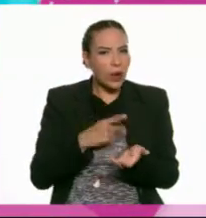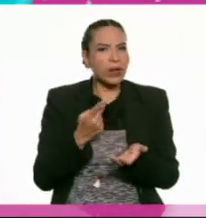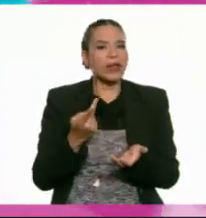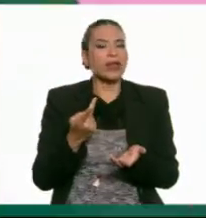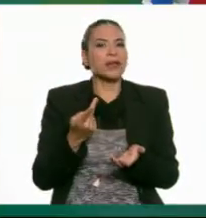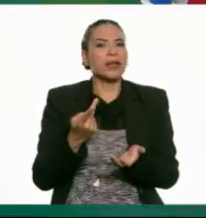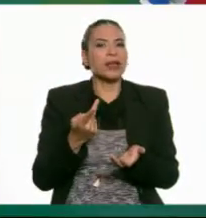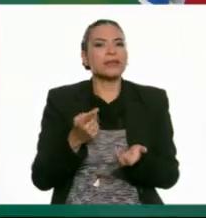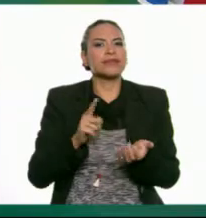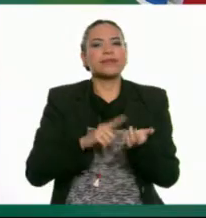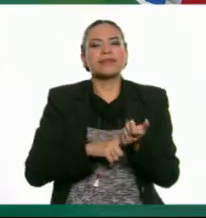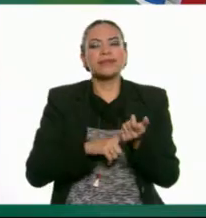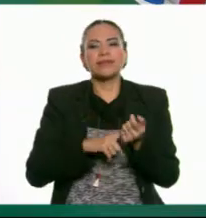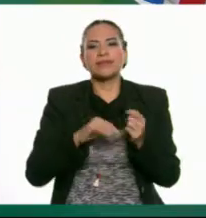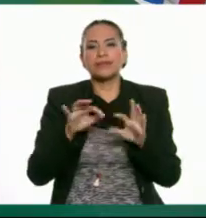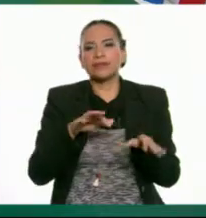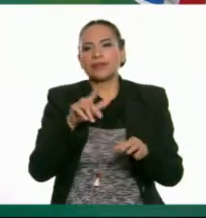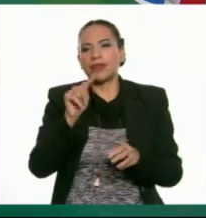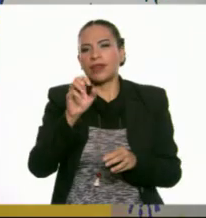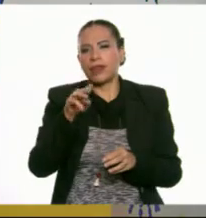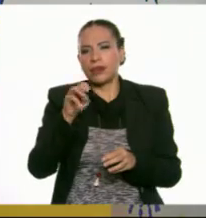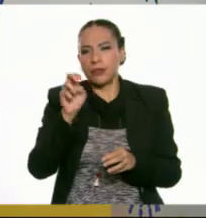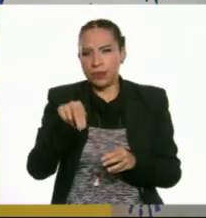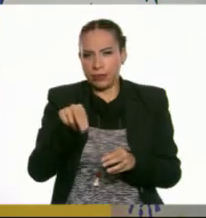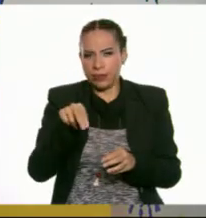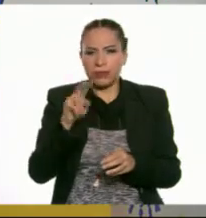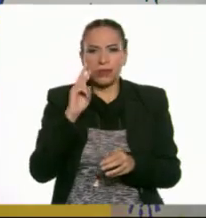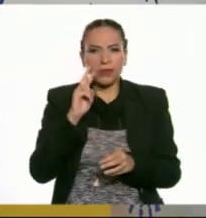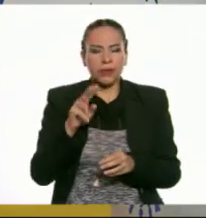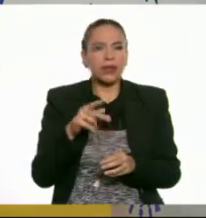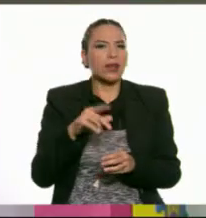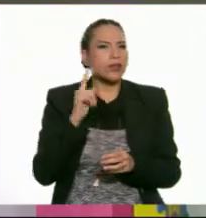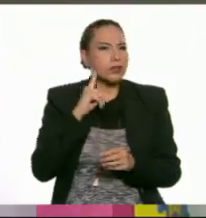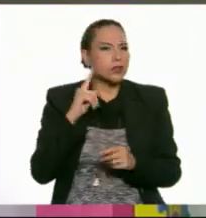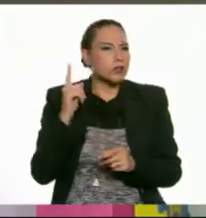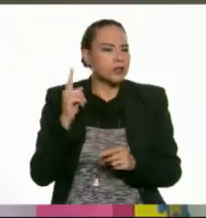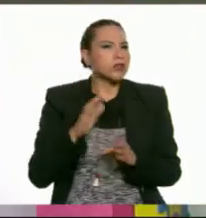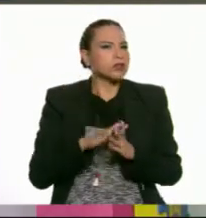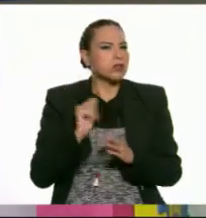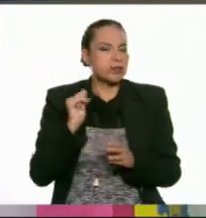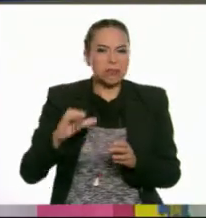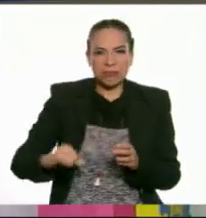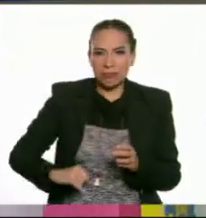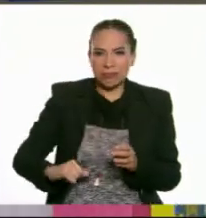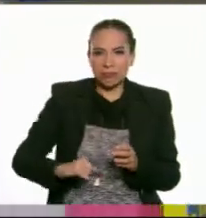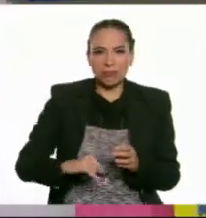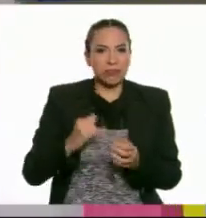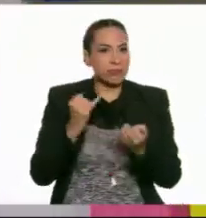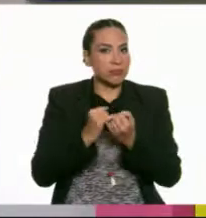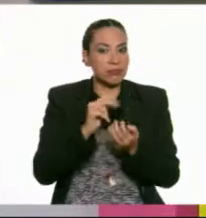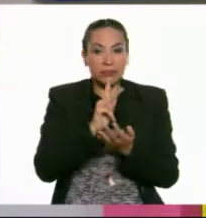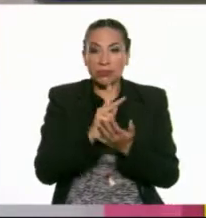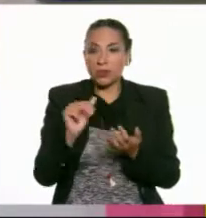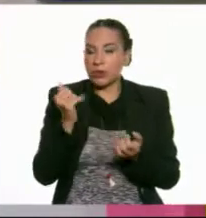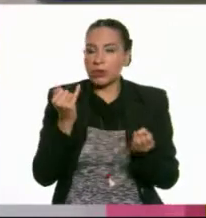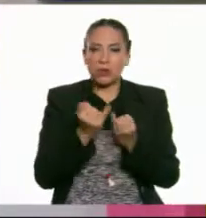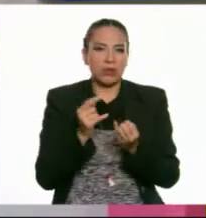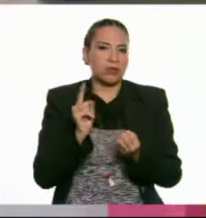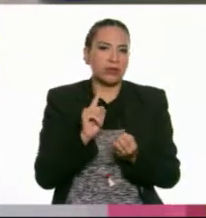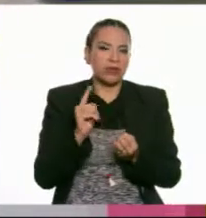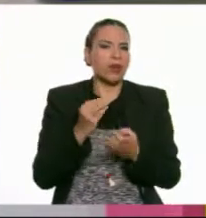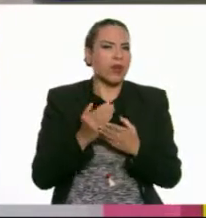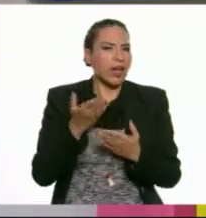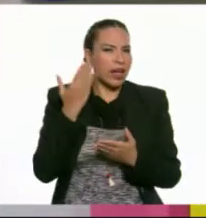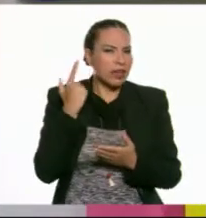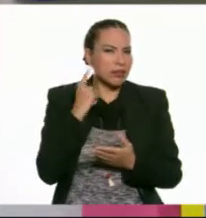obra musical con el Teremín? Sí, porque recuerdo que era un sonido muy interesante y que no se parecía a ningún otro instrumento